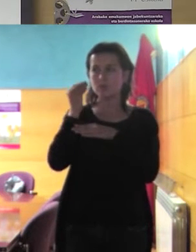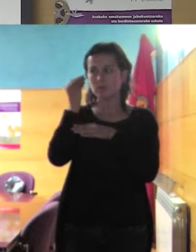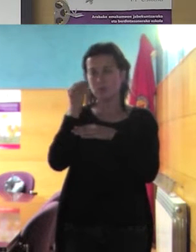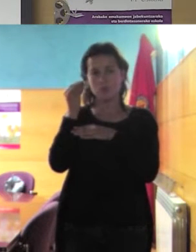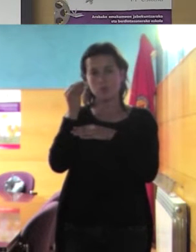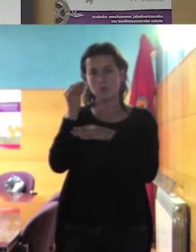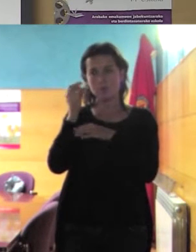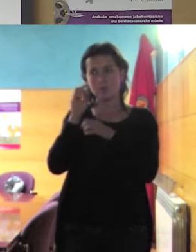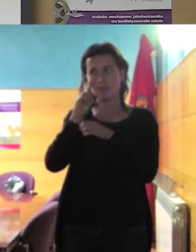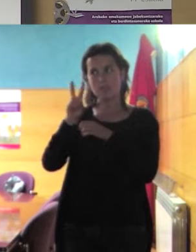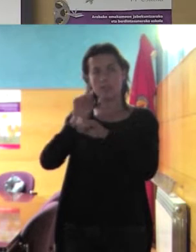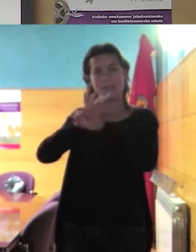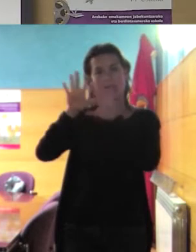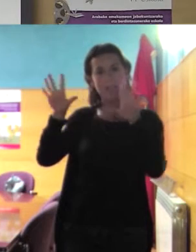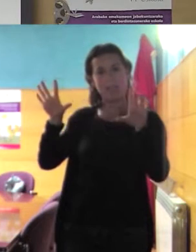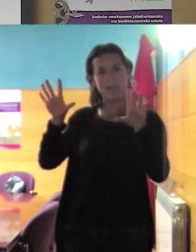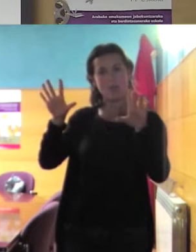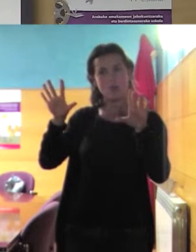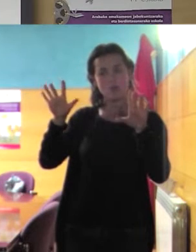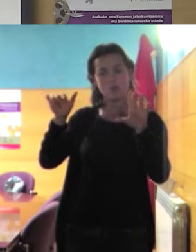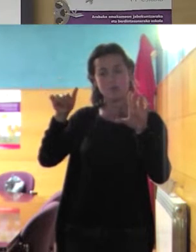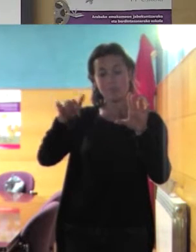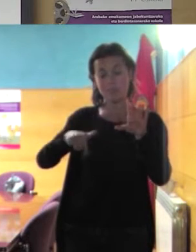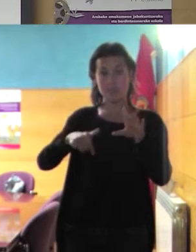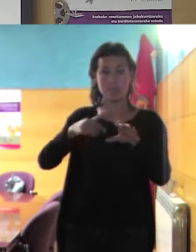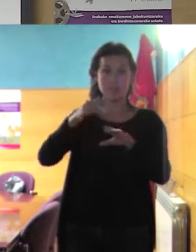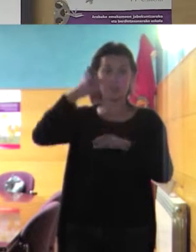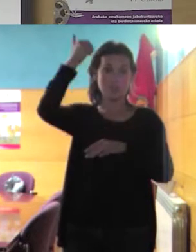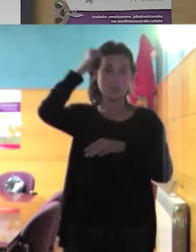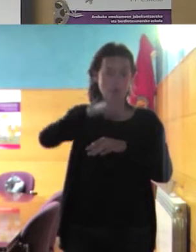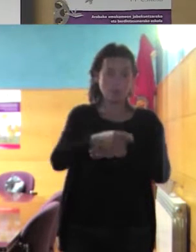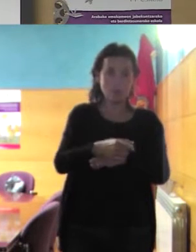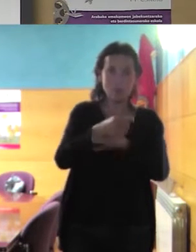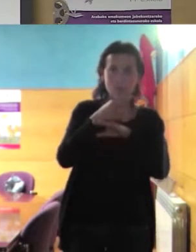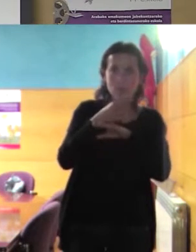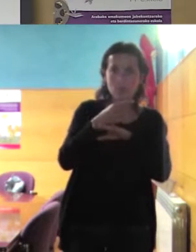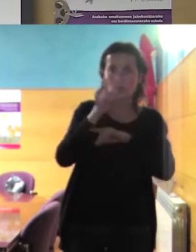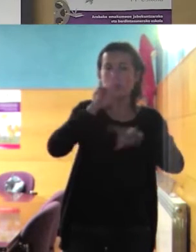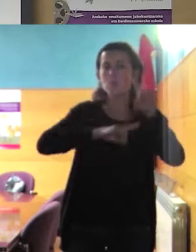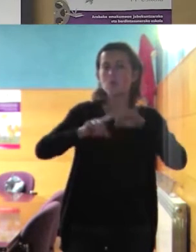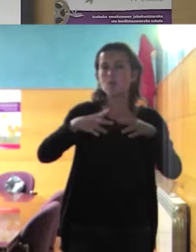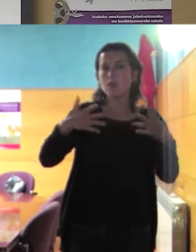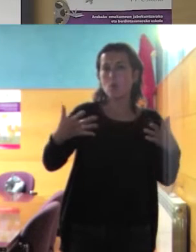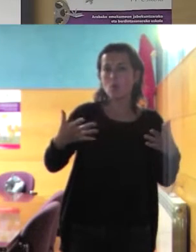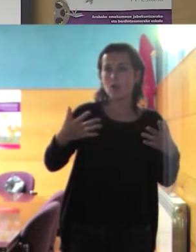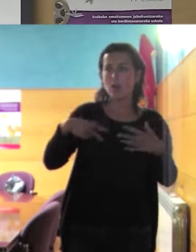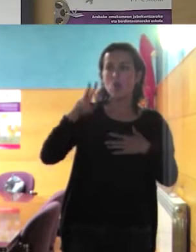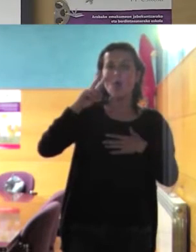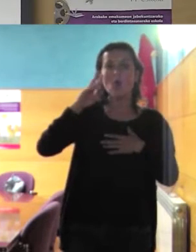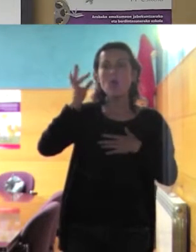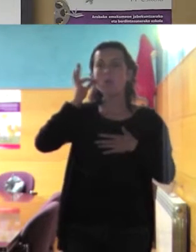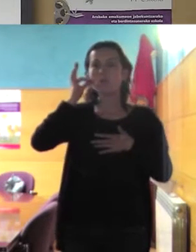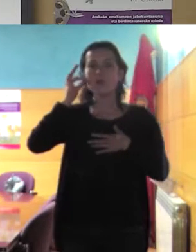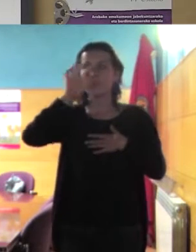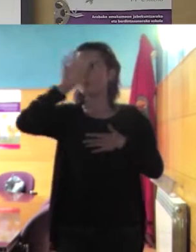los conflictos que sentimos en este patriarcado con los rasgos que percibimos de los patriarcados de otras mujeres y